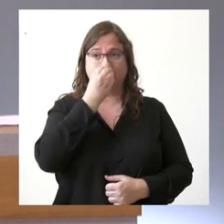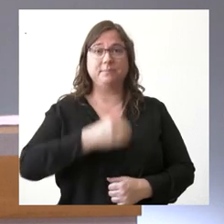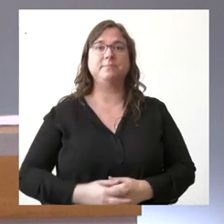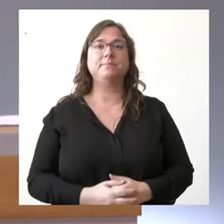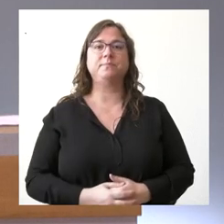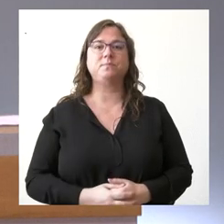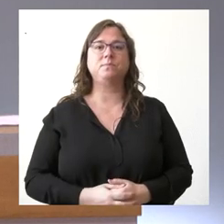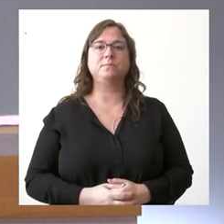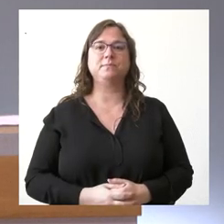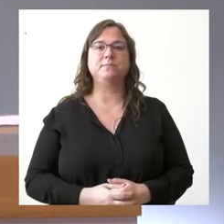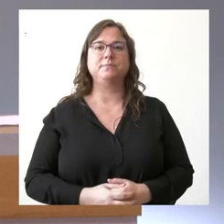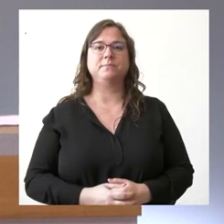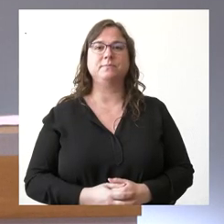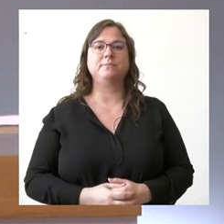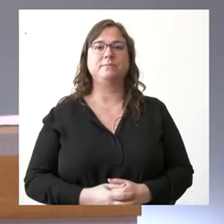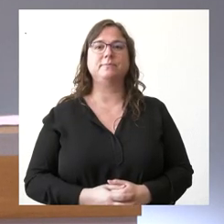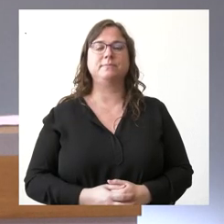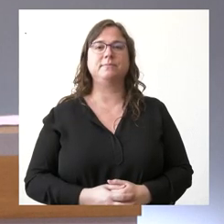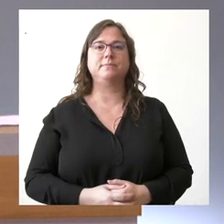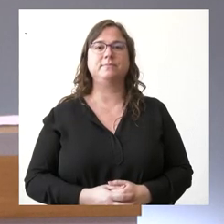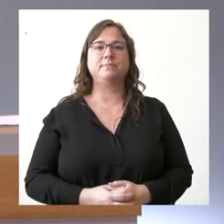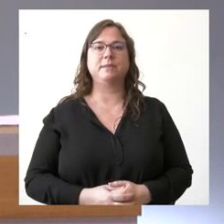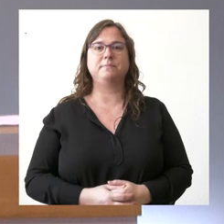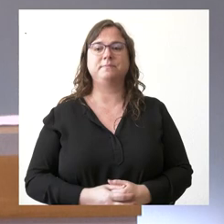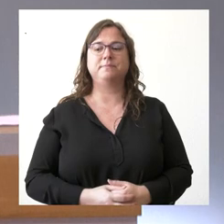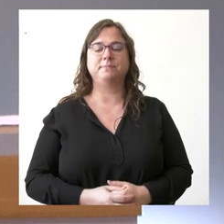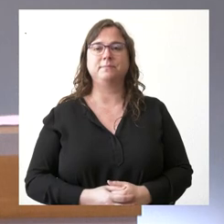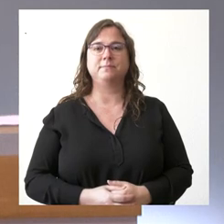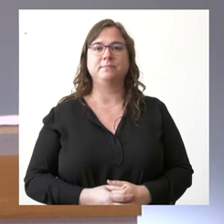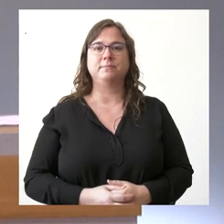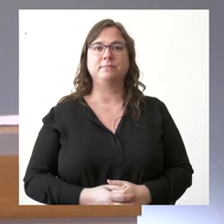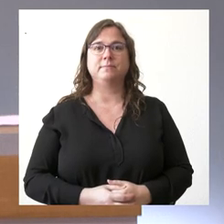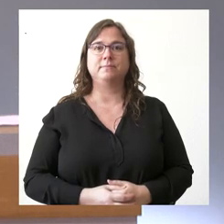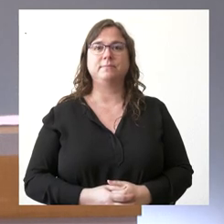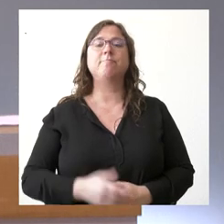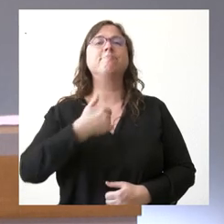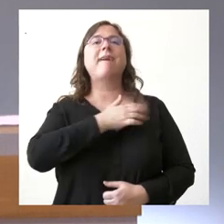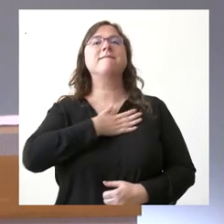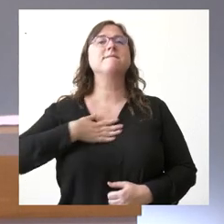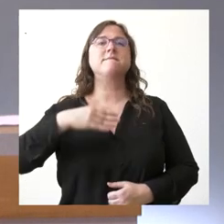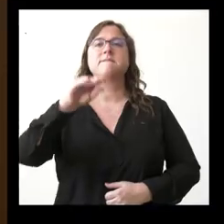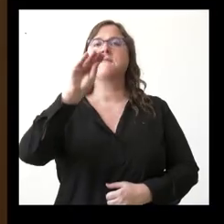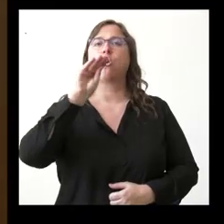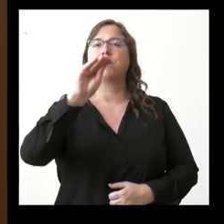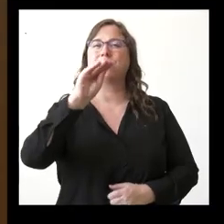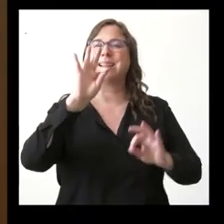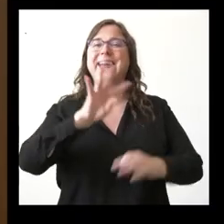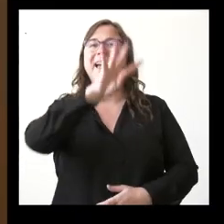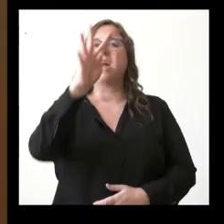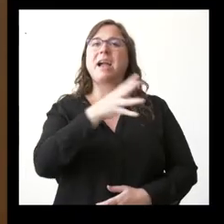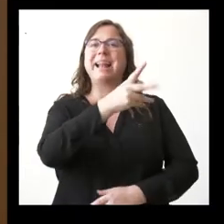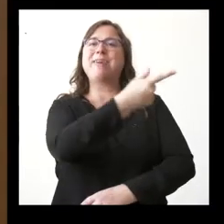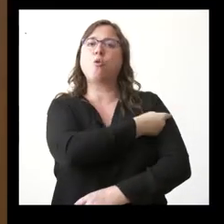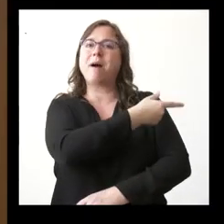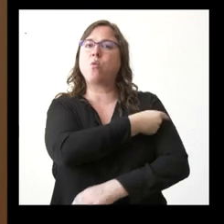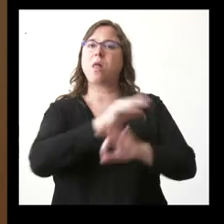Sí, hola, buenos días. Buenos días. Quería preguntarle en concreto por el calendario de vacunas de la COVID,